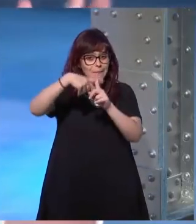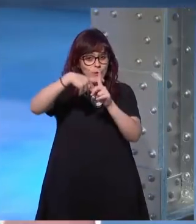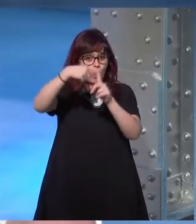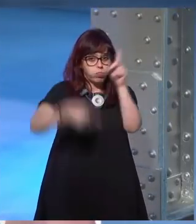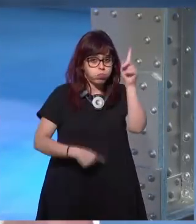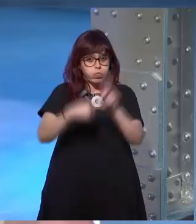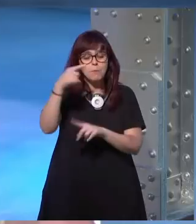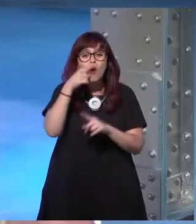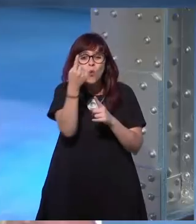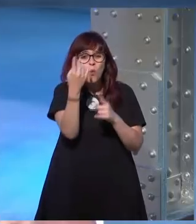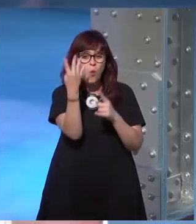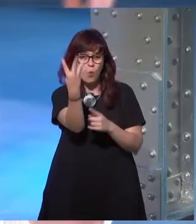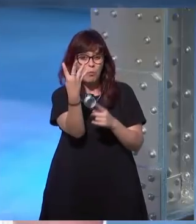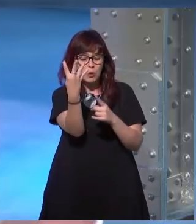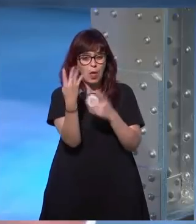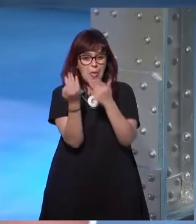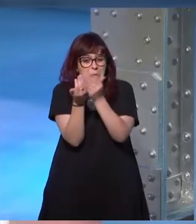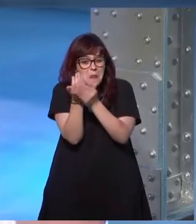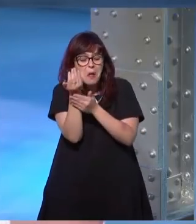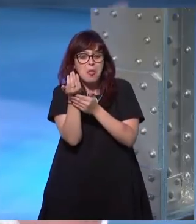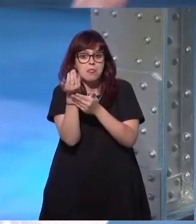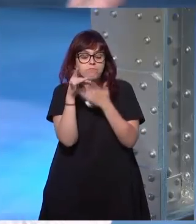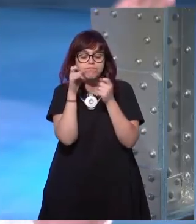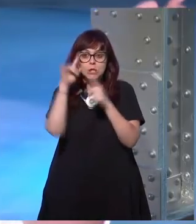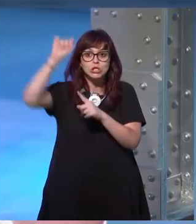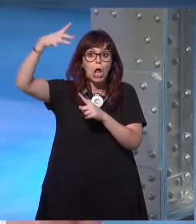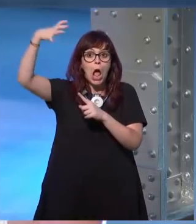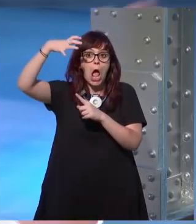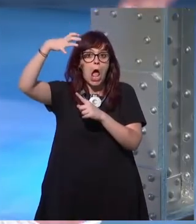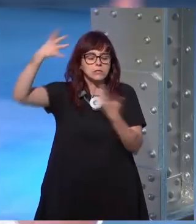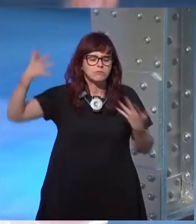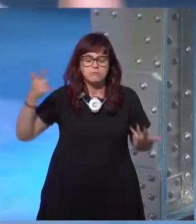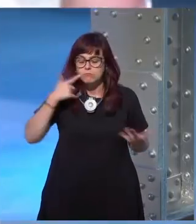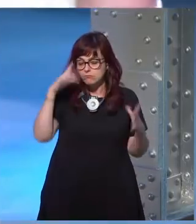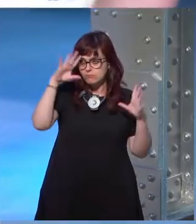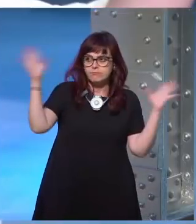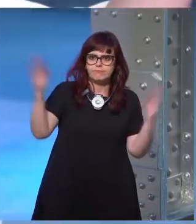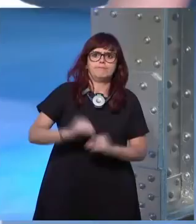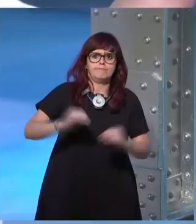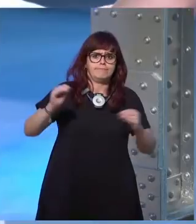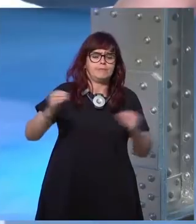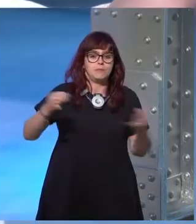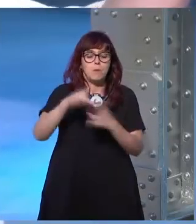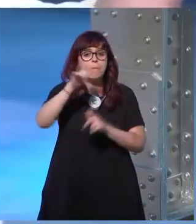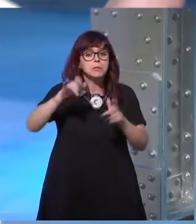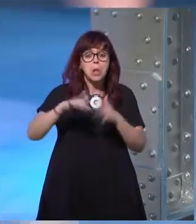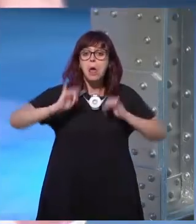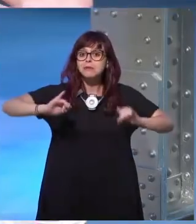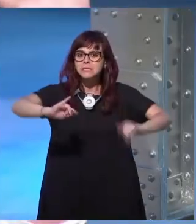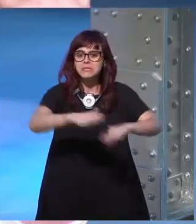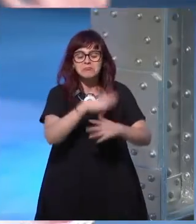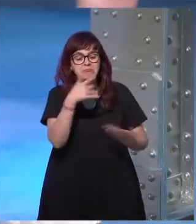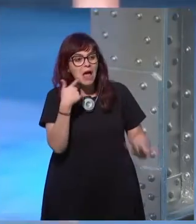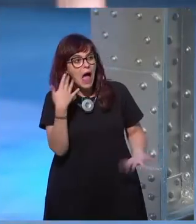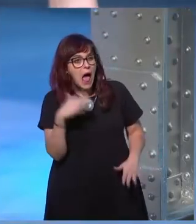despertarte a las 4 de la mañana también y ver que ya es pleno día te alucina y ves a la gente que va paseando por